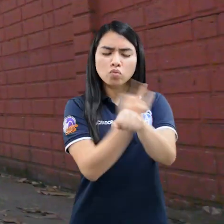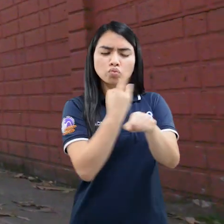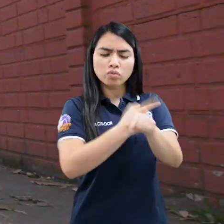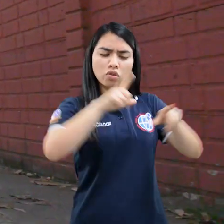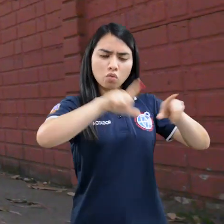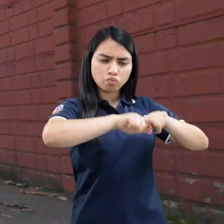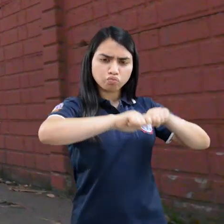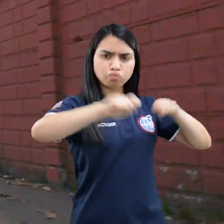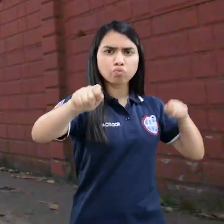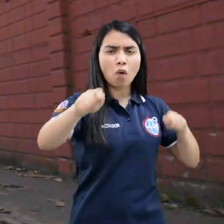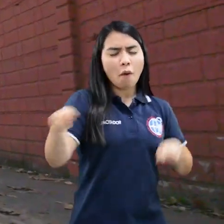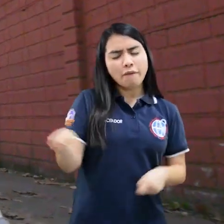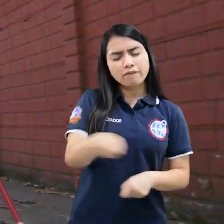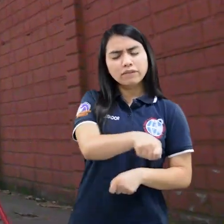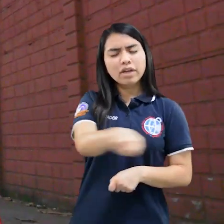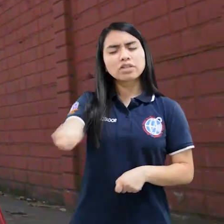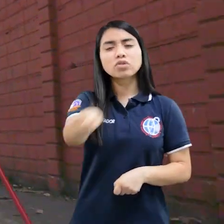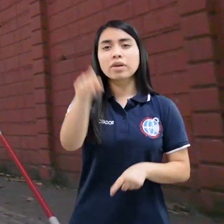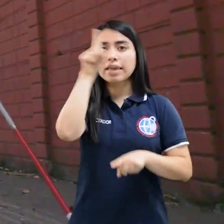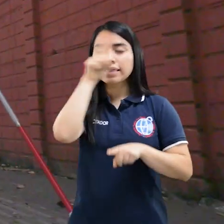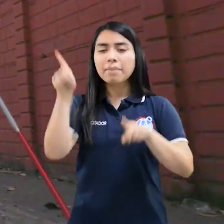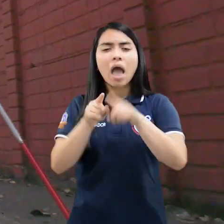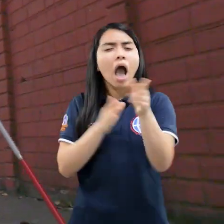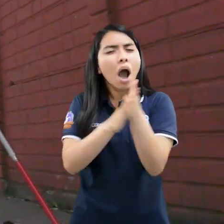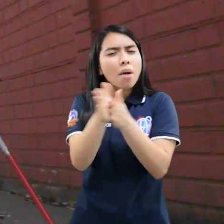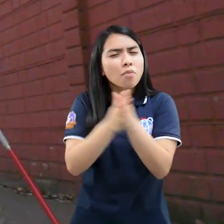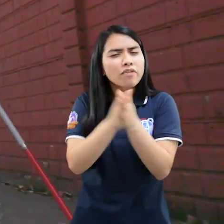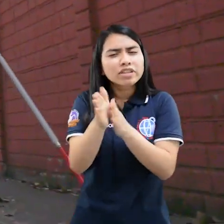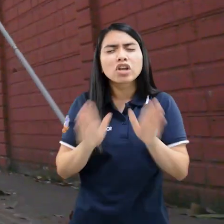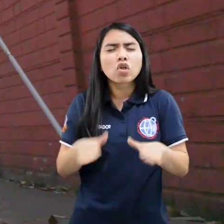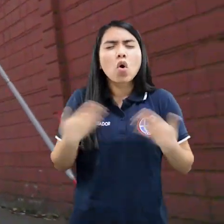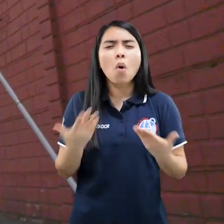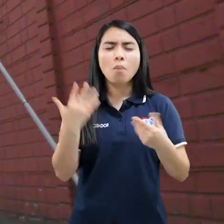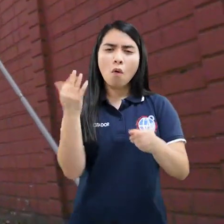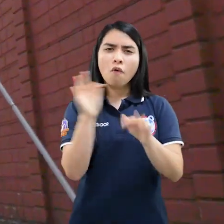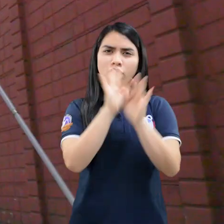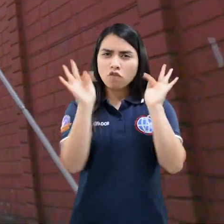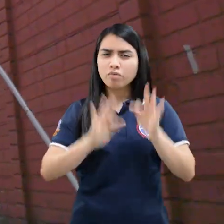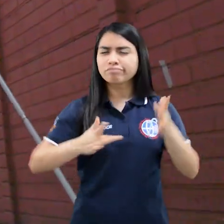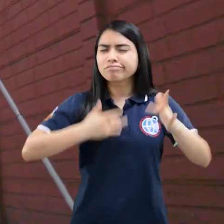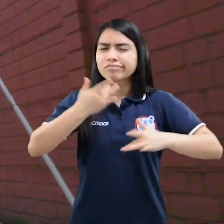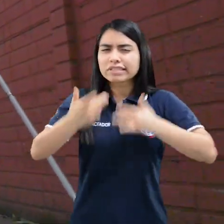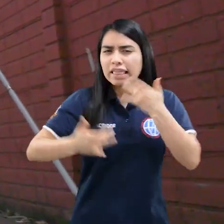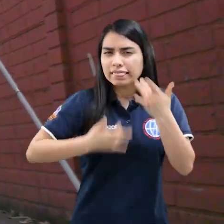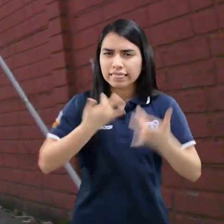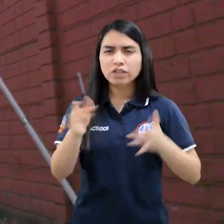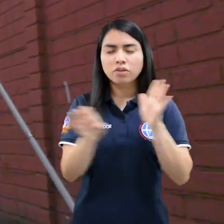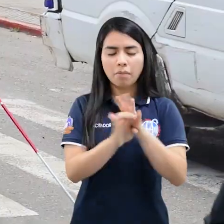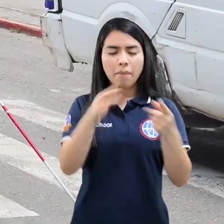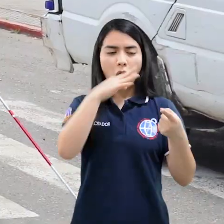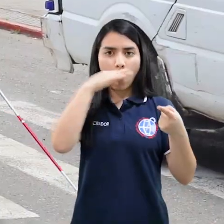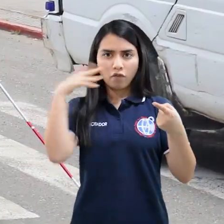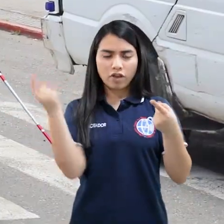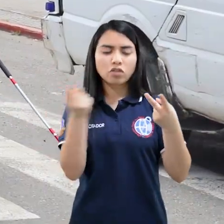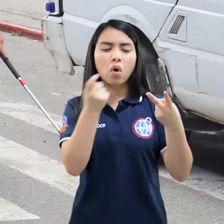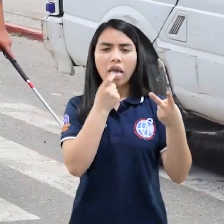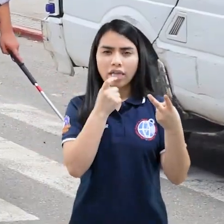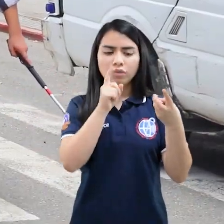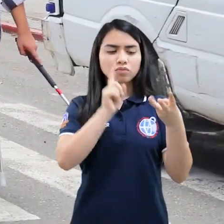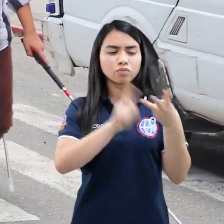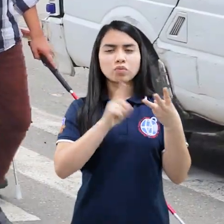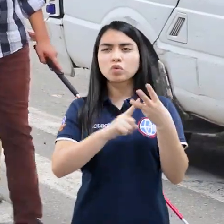lugar, utilizando un bastón y aprovechando adecuadamente sus sentidos restantes, olfato, gusto,